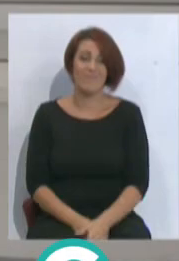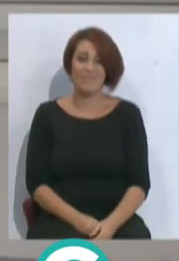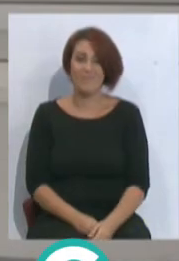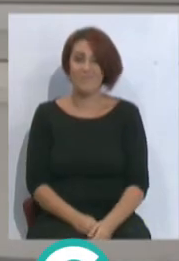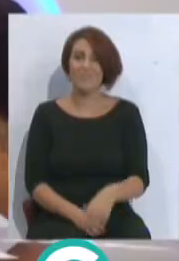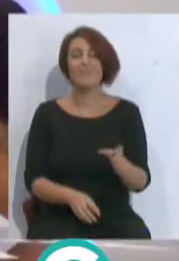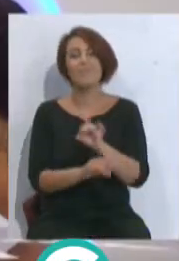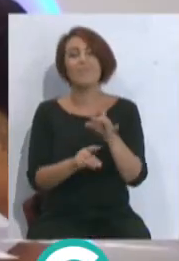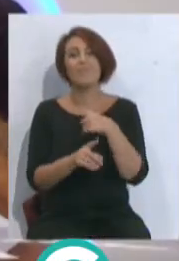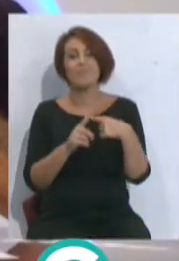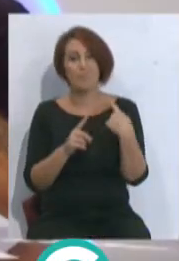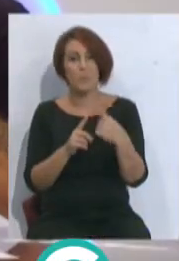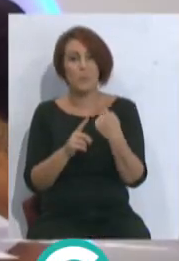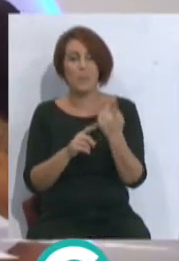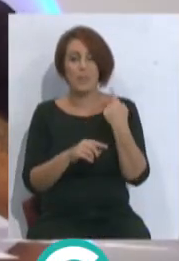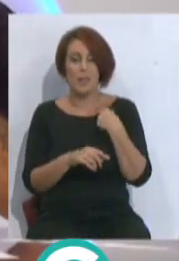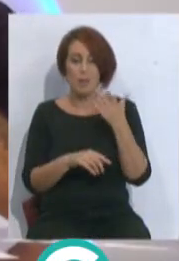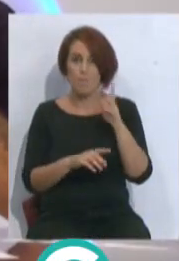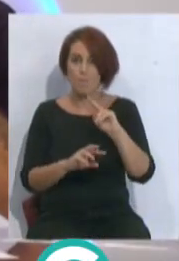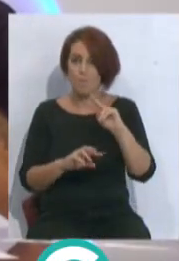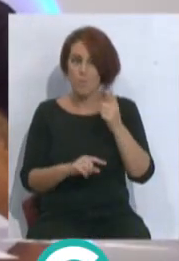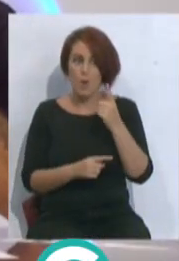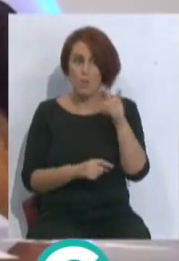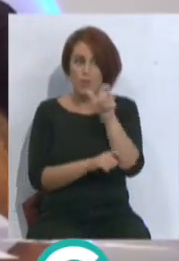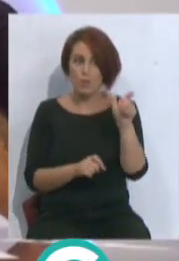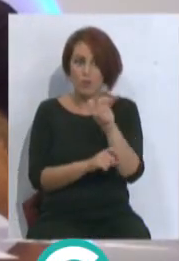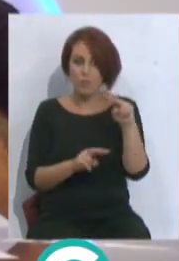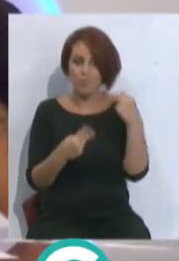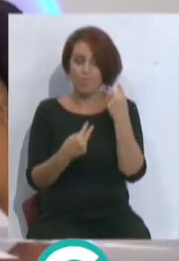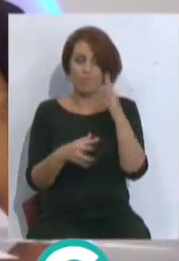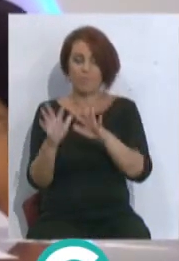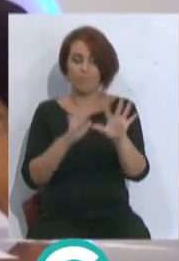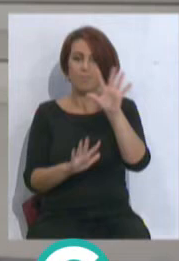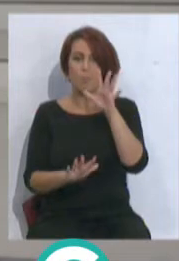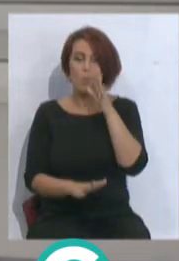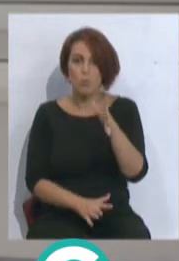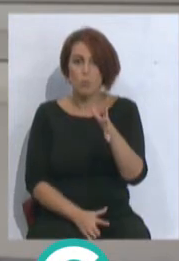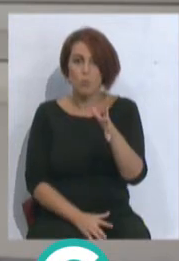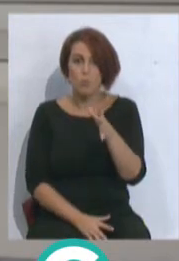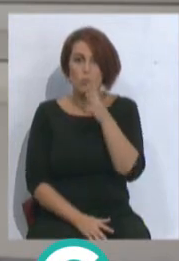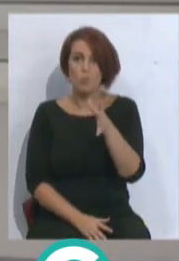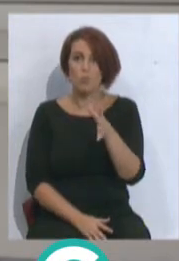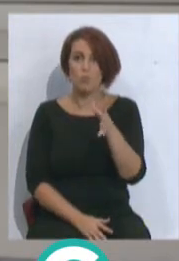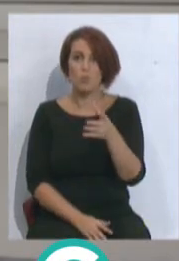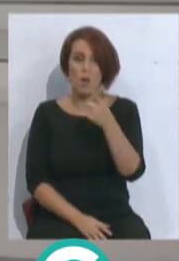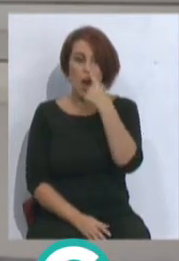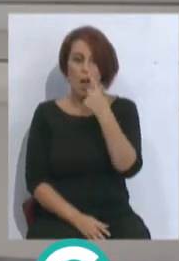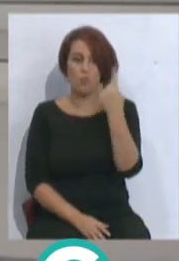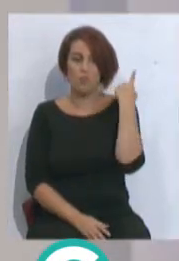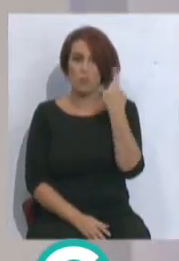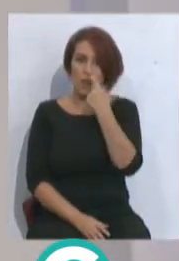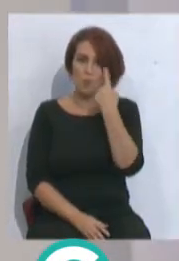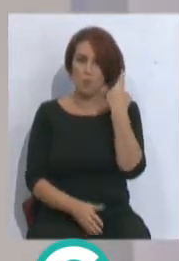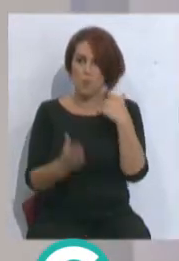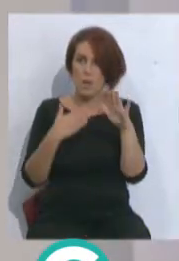Bueno, aclarar también, Hugo, que ante todo esto, el televidente puede estar un poquito confuso y despistado. ¿Por qué? Porque hace un año, año